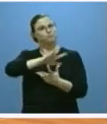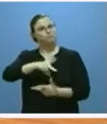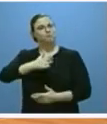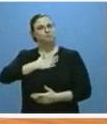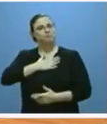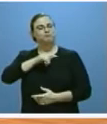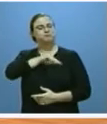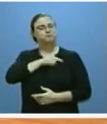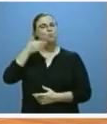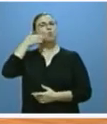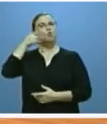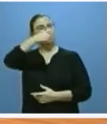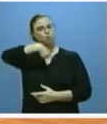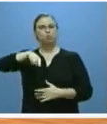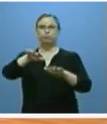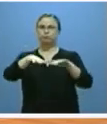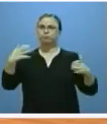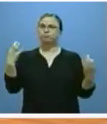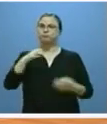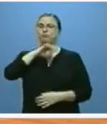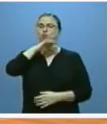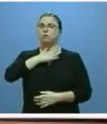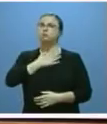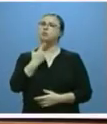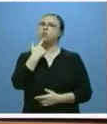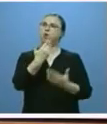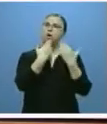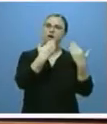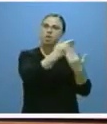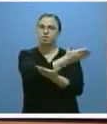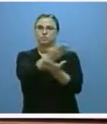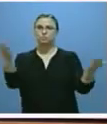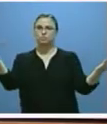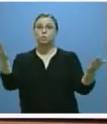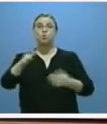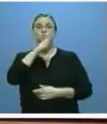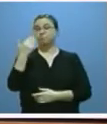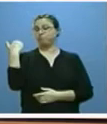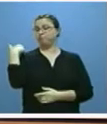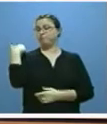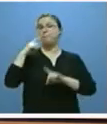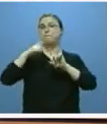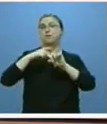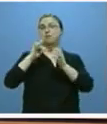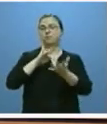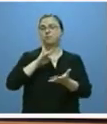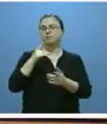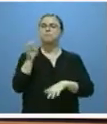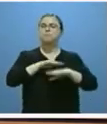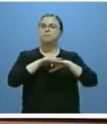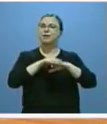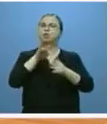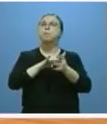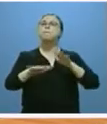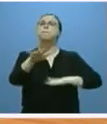debe satisfacer a todos y por las que expreso mi agradecimiento a todos que el pasado 29 de marzo